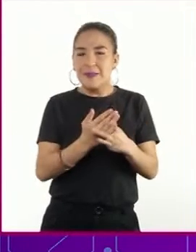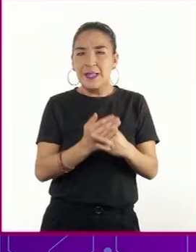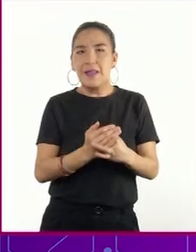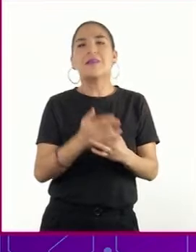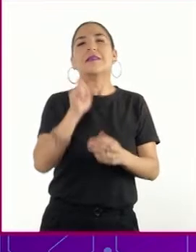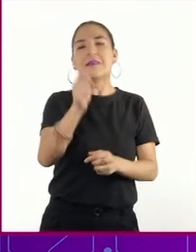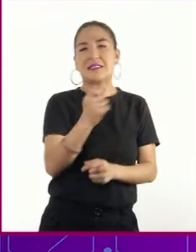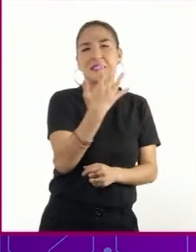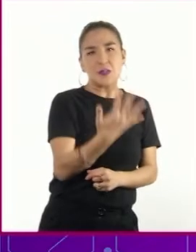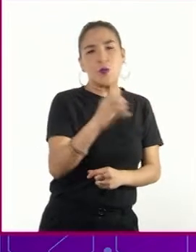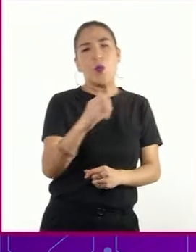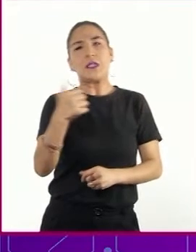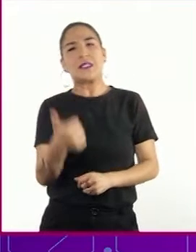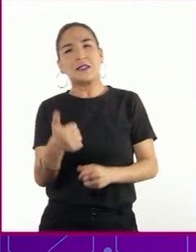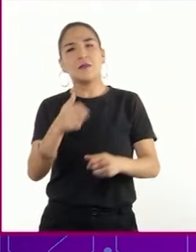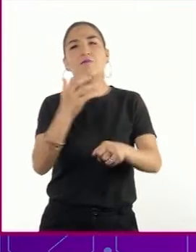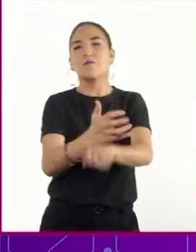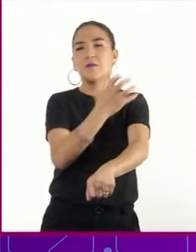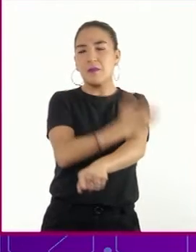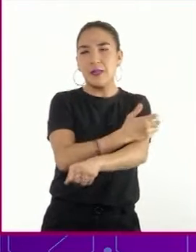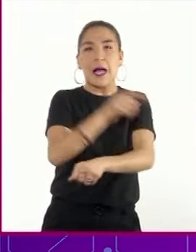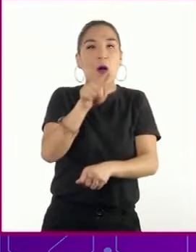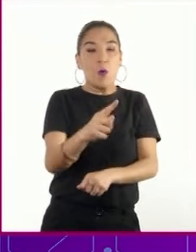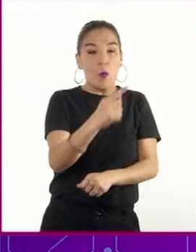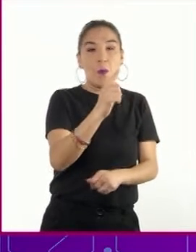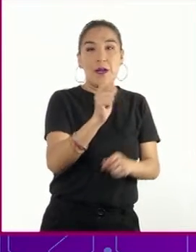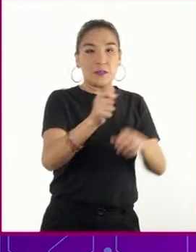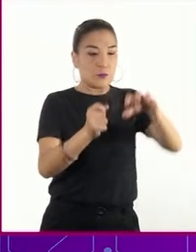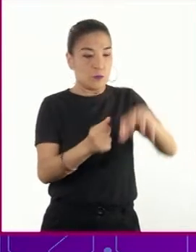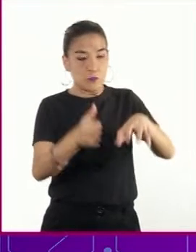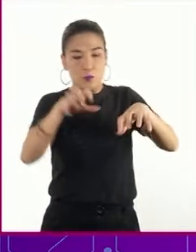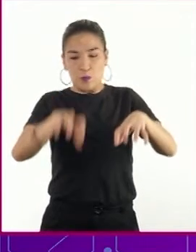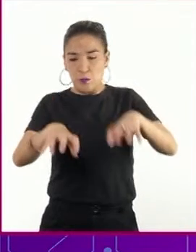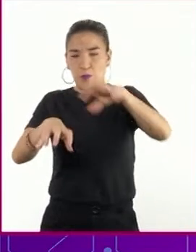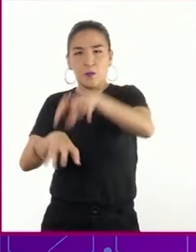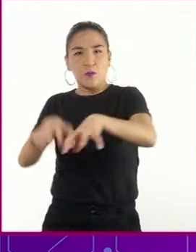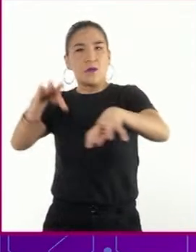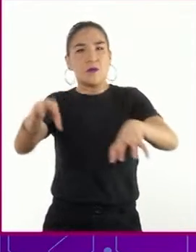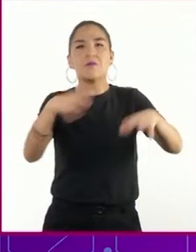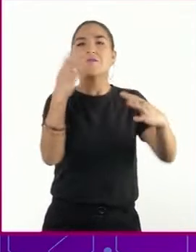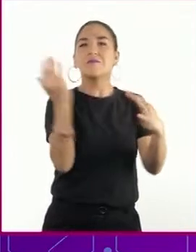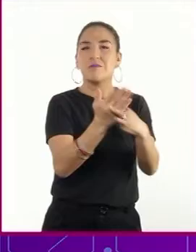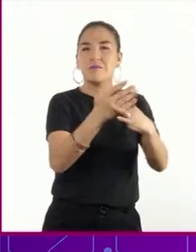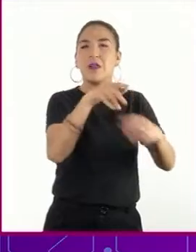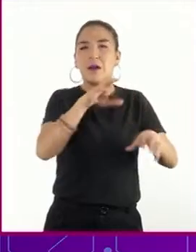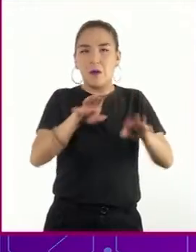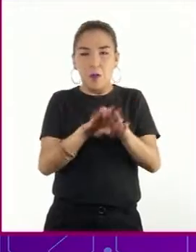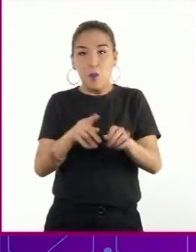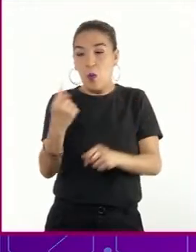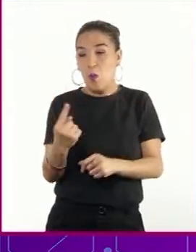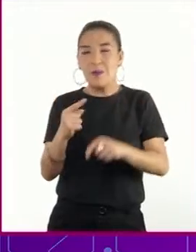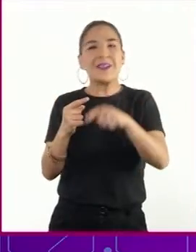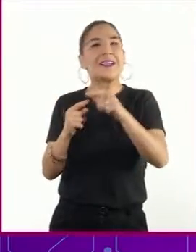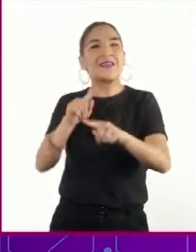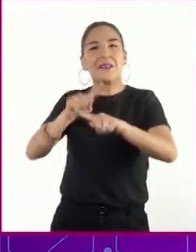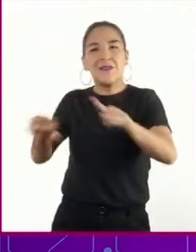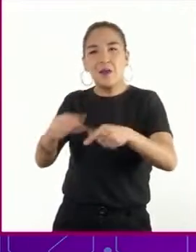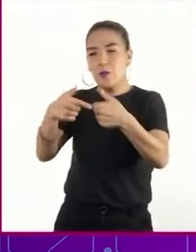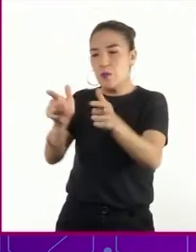cinco o seis compañías, una por cada pueblo, y esta, a su vez, en secciones, una por cada manzana.